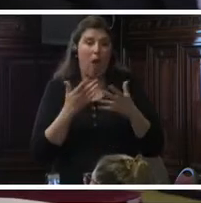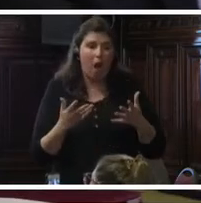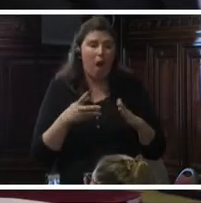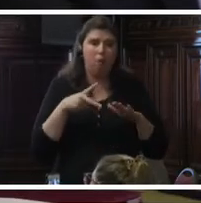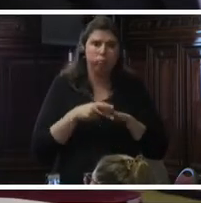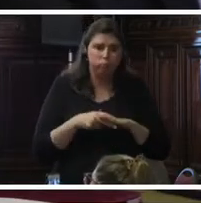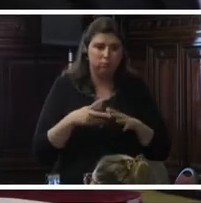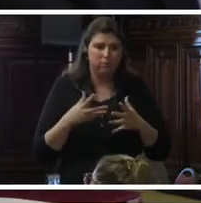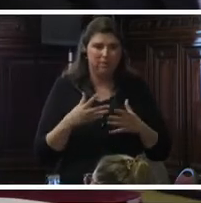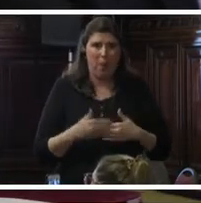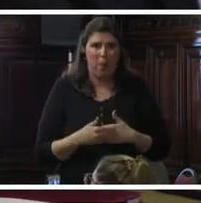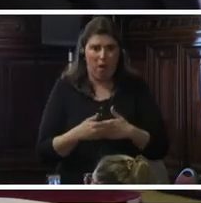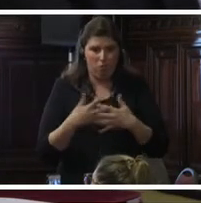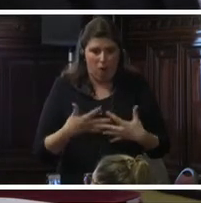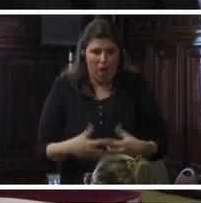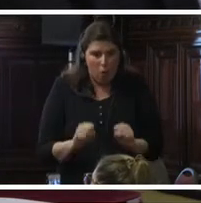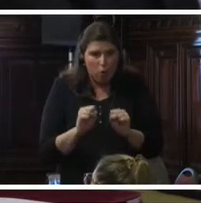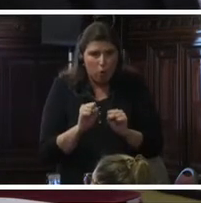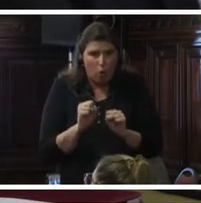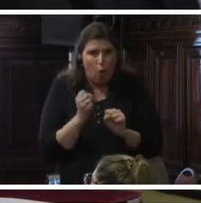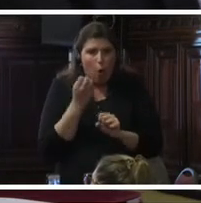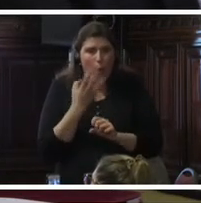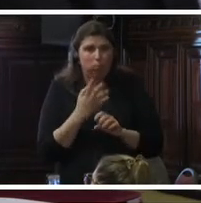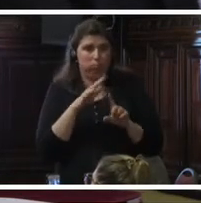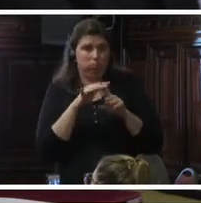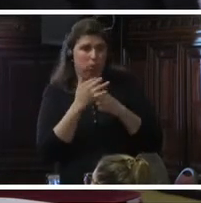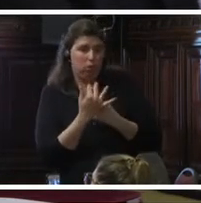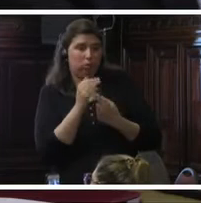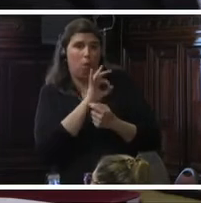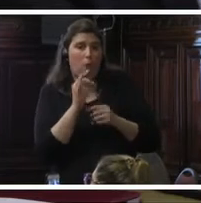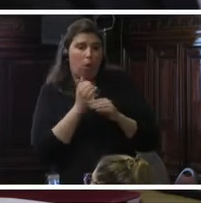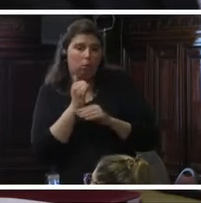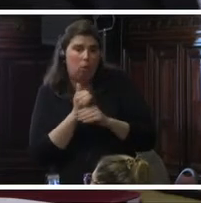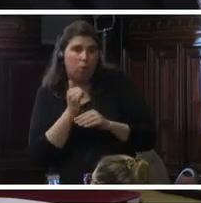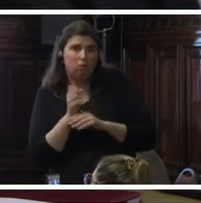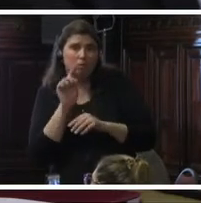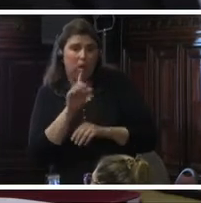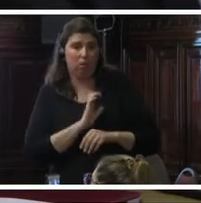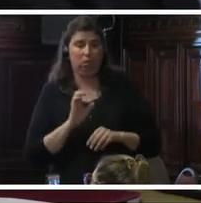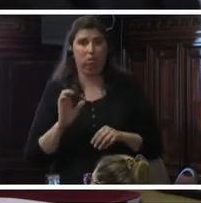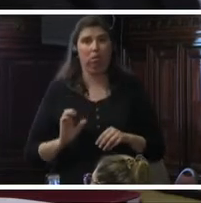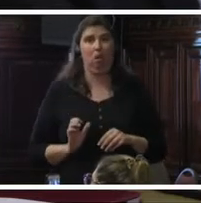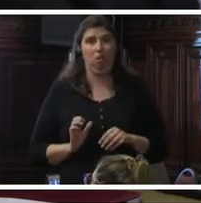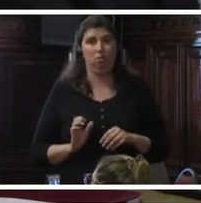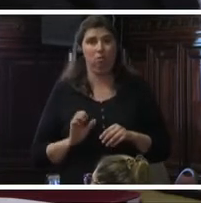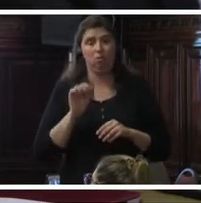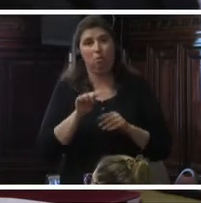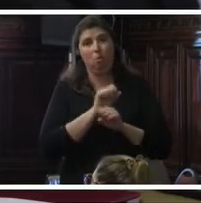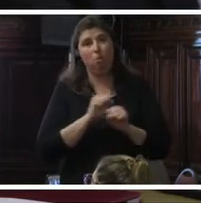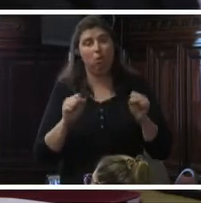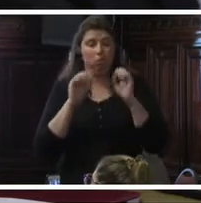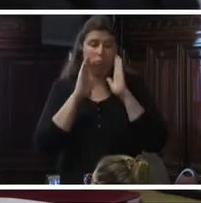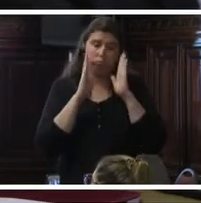interrupciones del embarazo inseguras tanto por el contexto como por las fallas de sus estados en atender o en dar